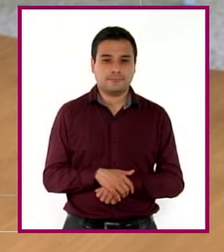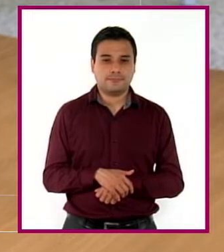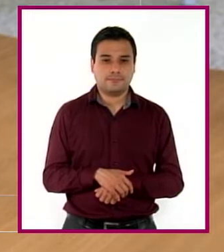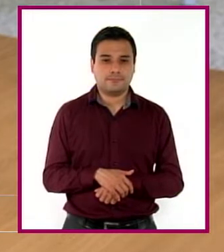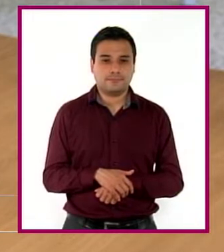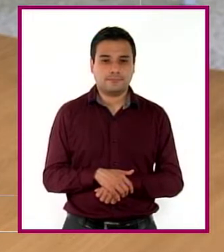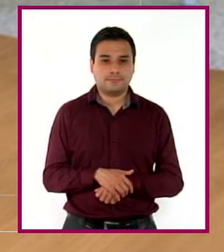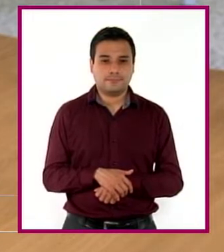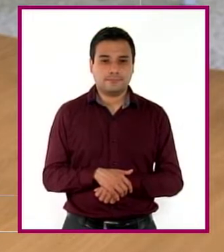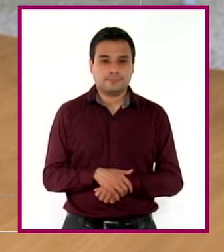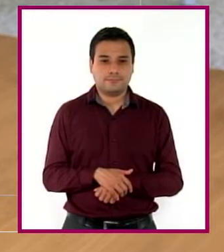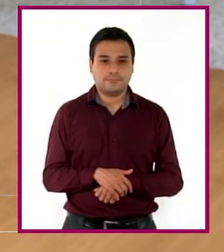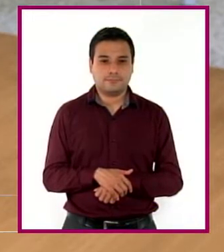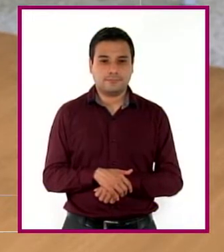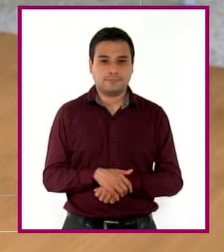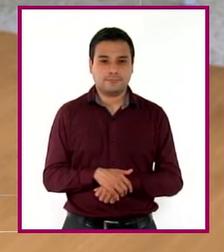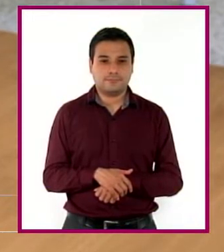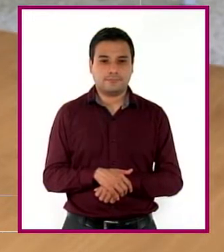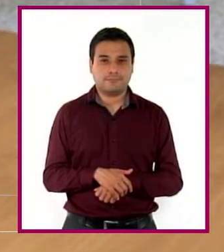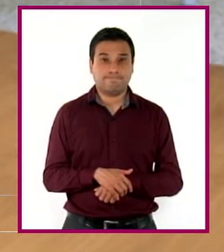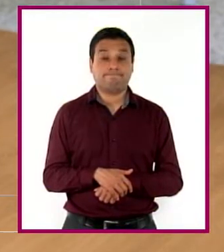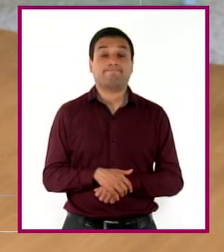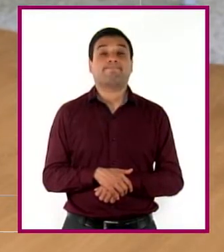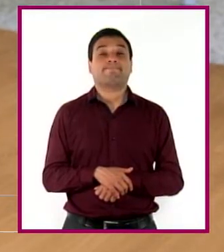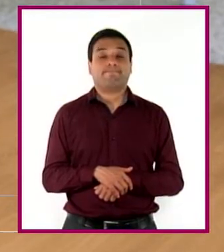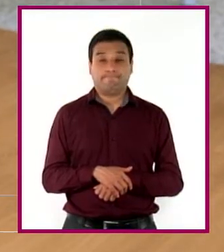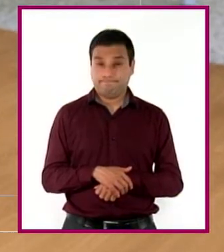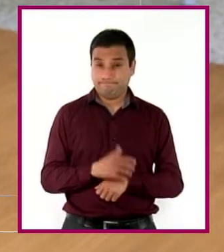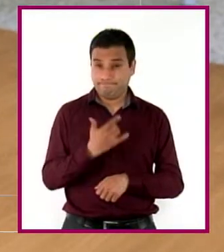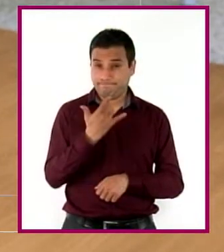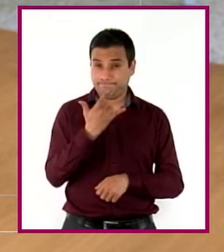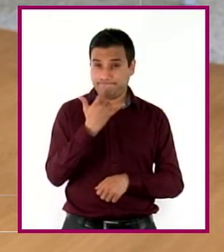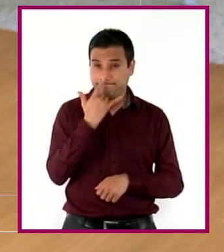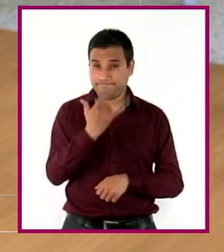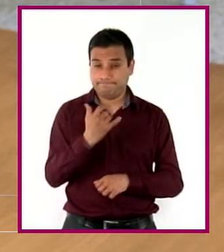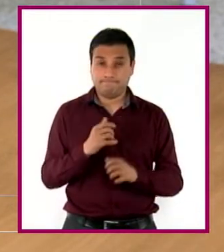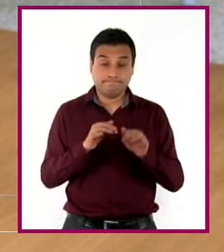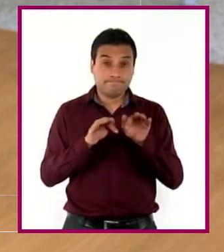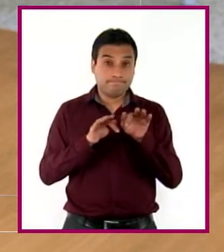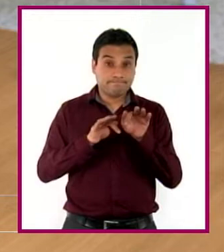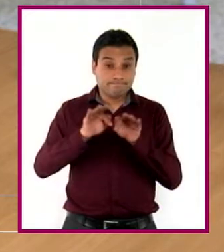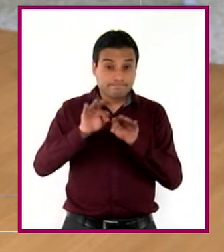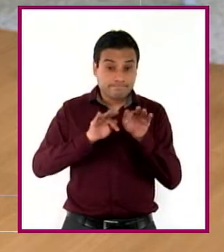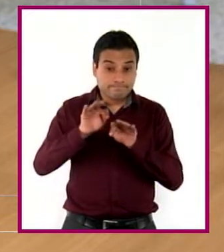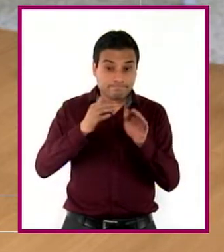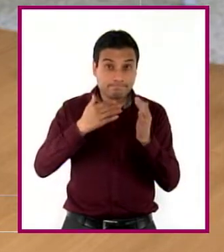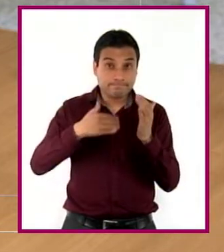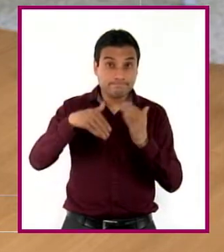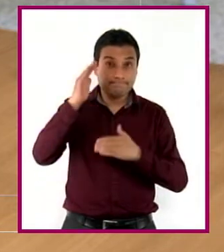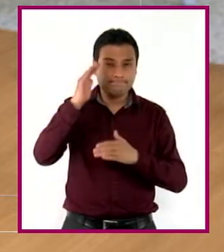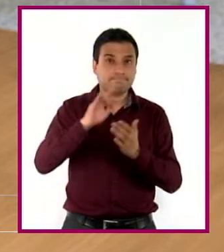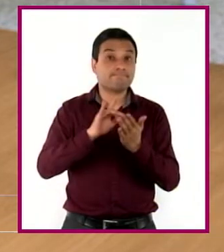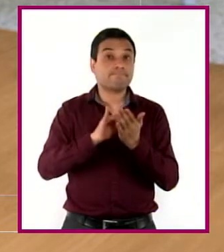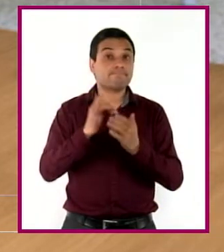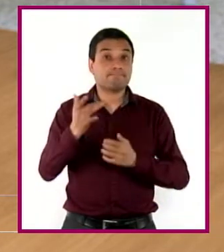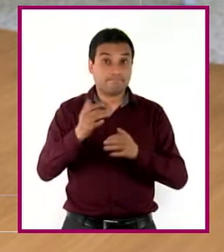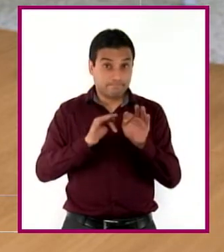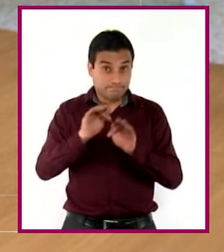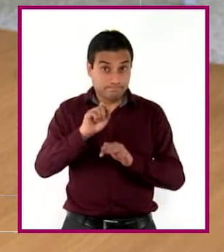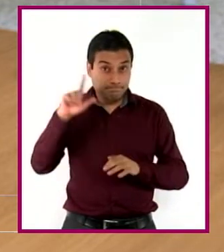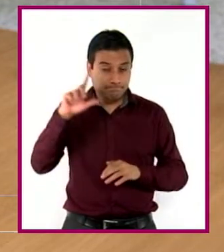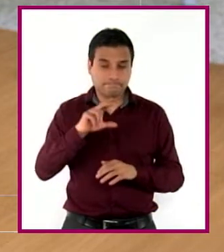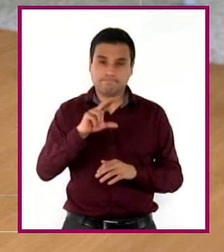Nos hemos encontrado con un caso donde, aparentemente, el éxito laboral no es producto de un buen desempeño profesional.